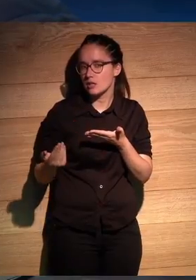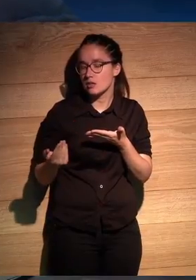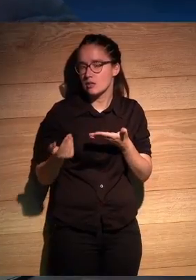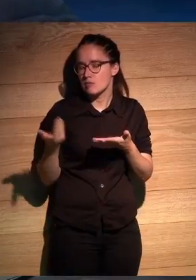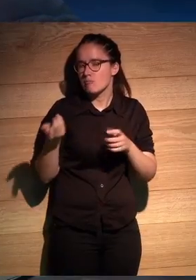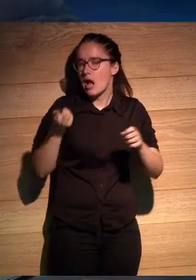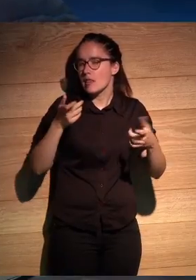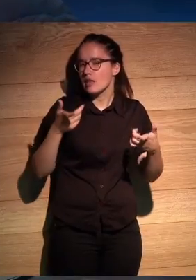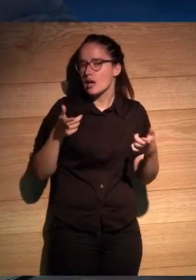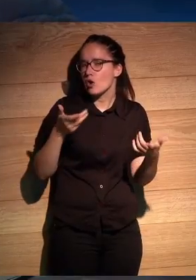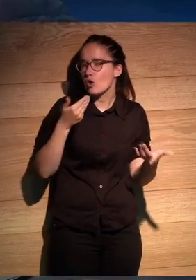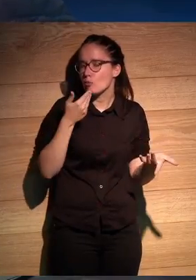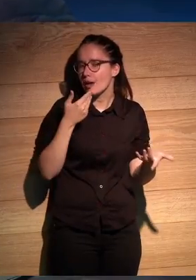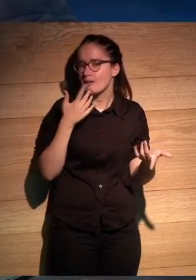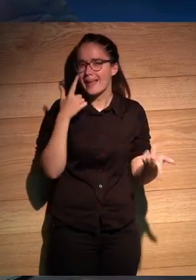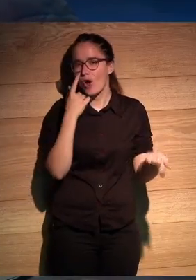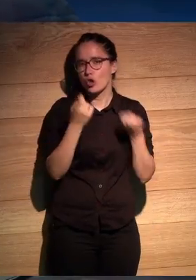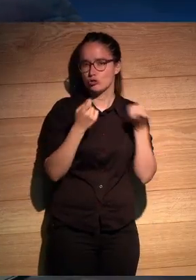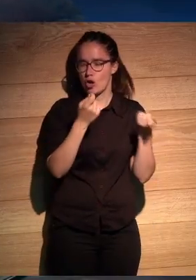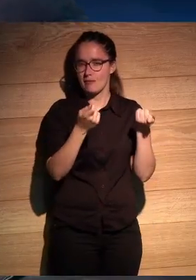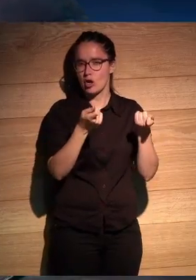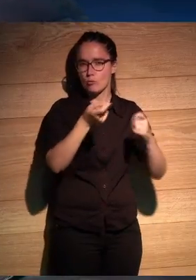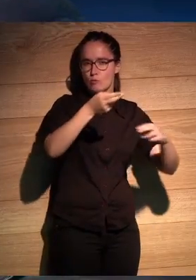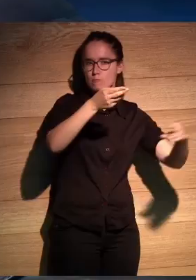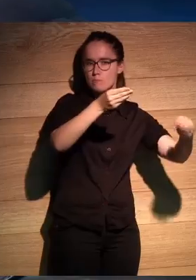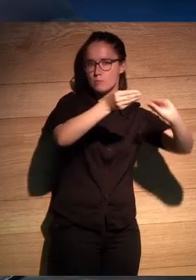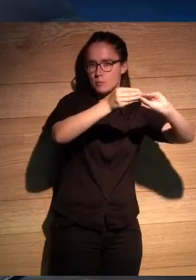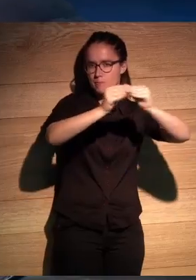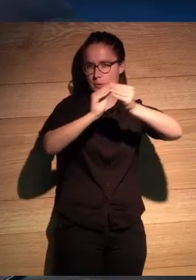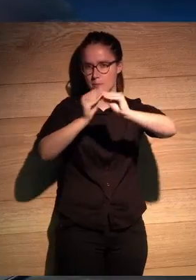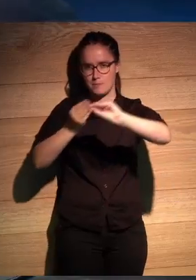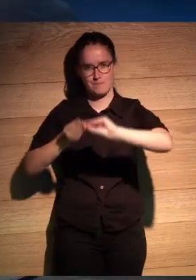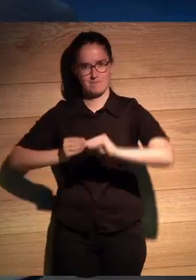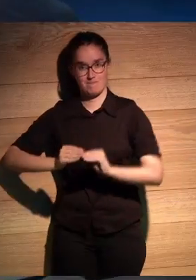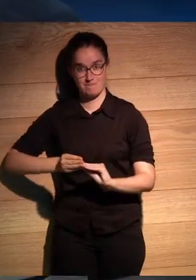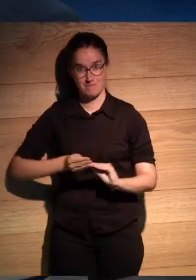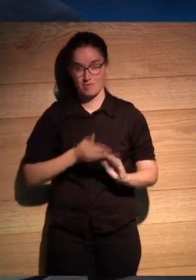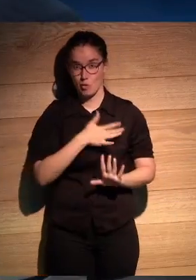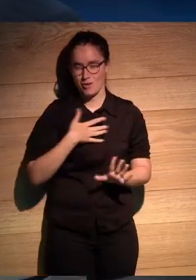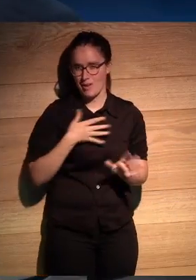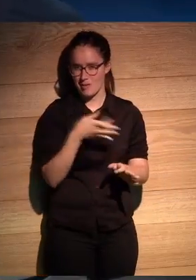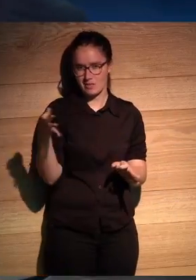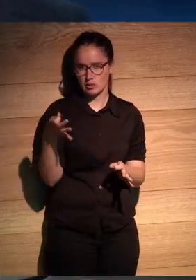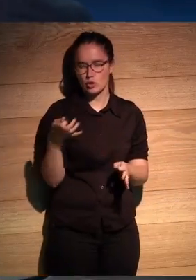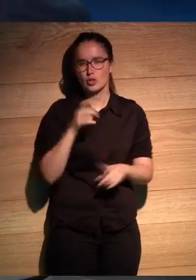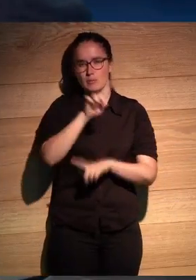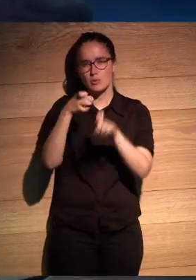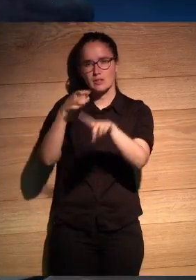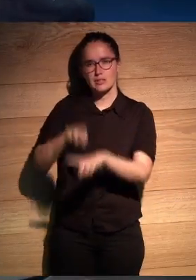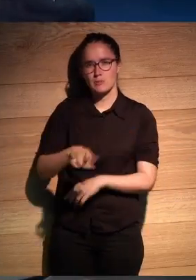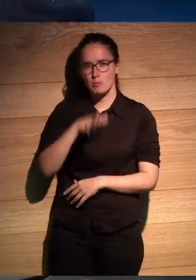impresión que te daba era que él manejaba como piezas a encajar ¿no? Yo te preguntaba esto también porque justo